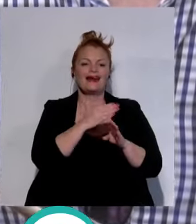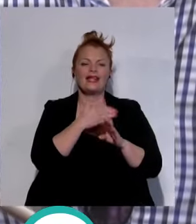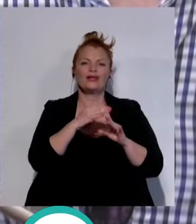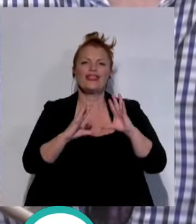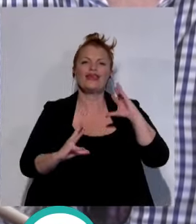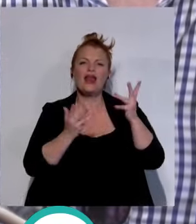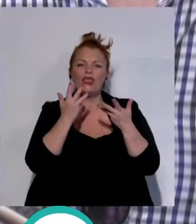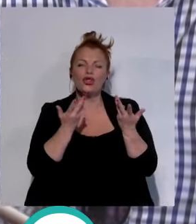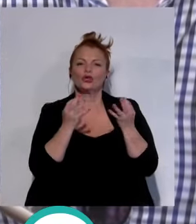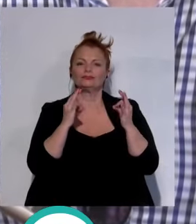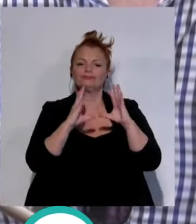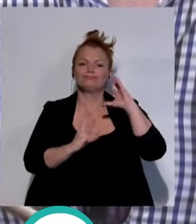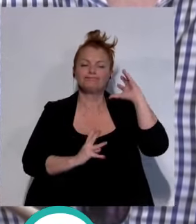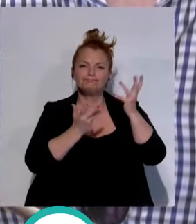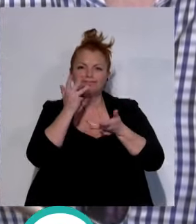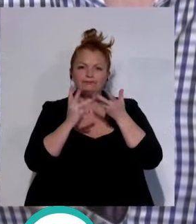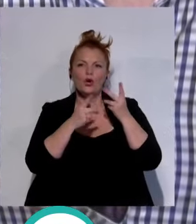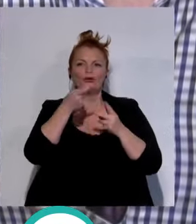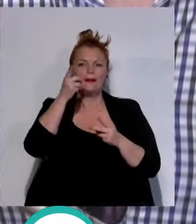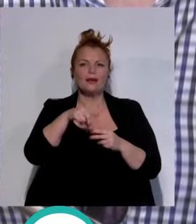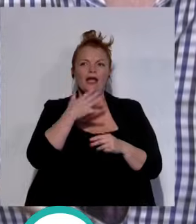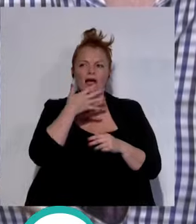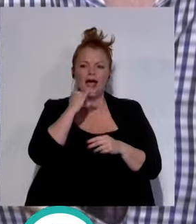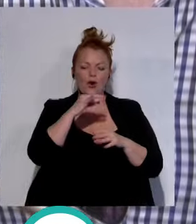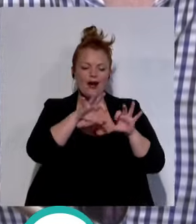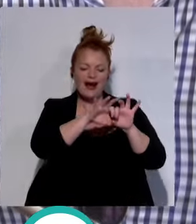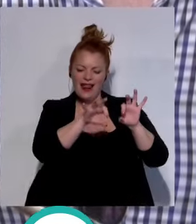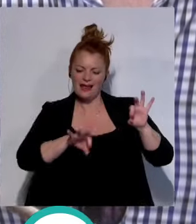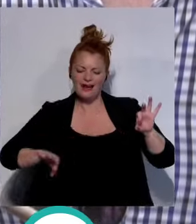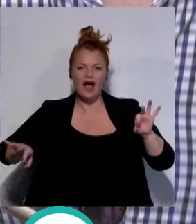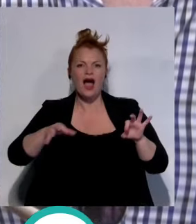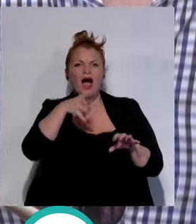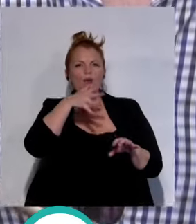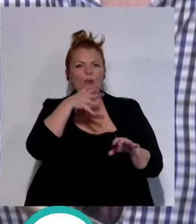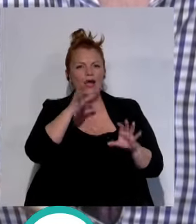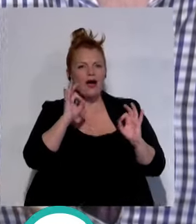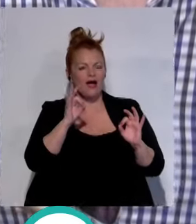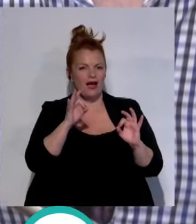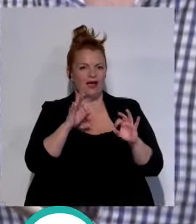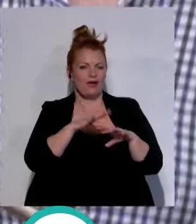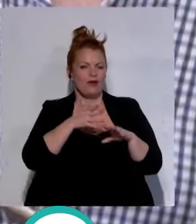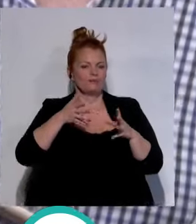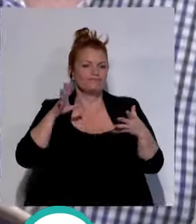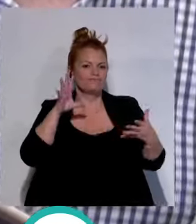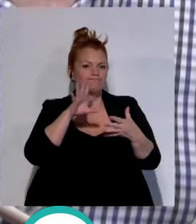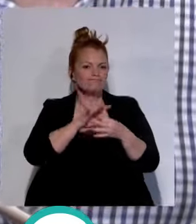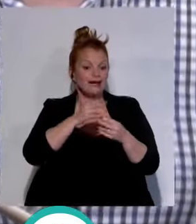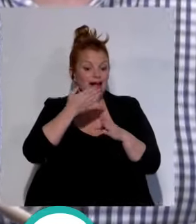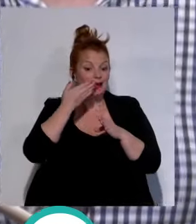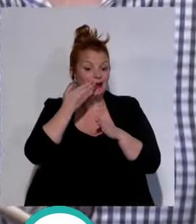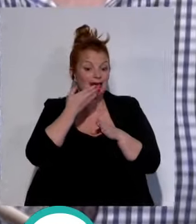incineración pero lo curioso es que ha aparecido también una canalización hidráulica acorde a los restos arqueológicos